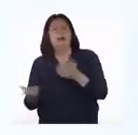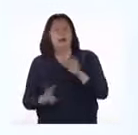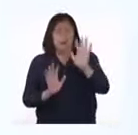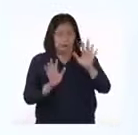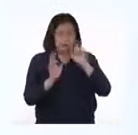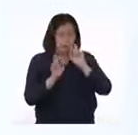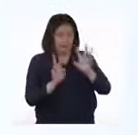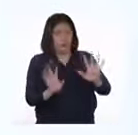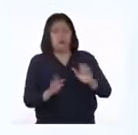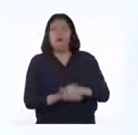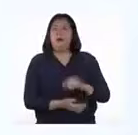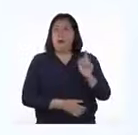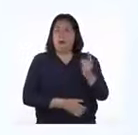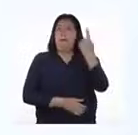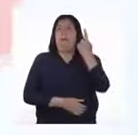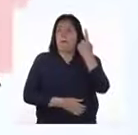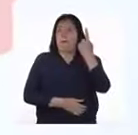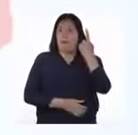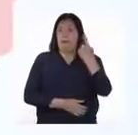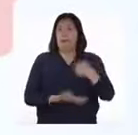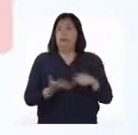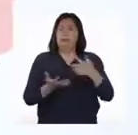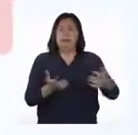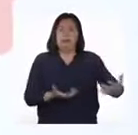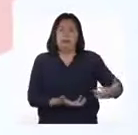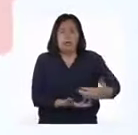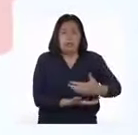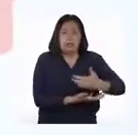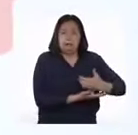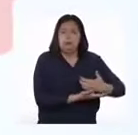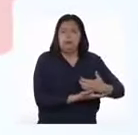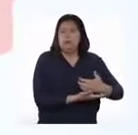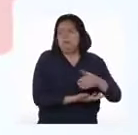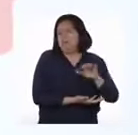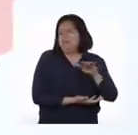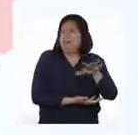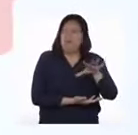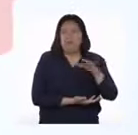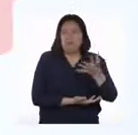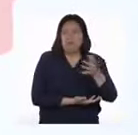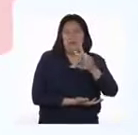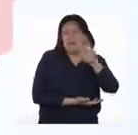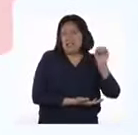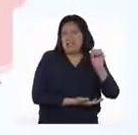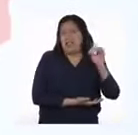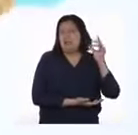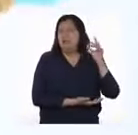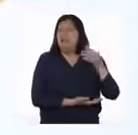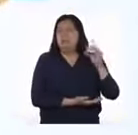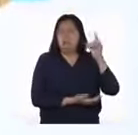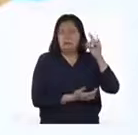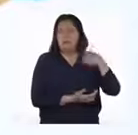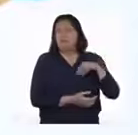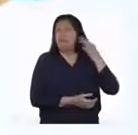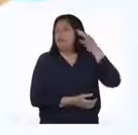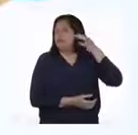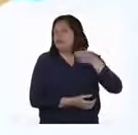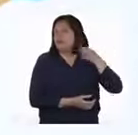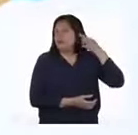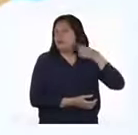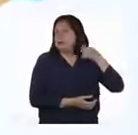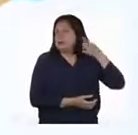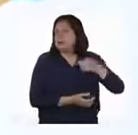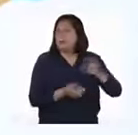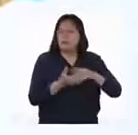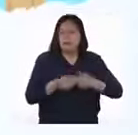Verán, en un primer momento se capturan, digamos, 30 vicuñas. Se las etiqueta y